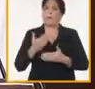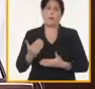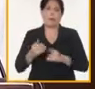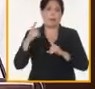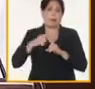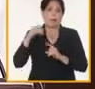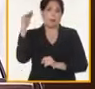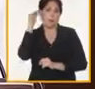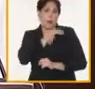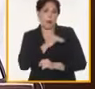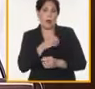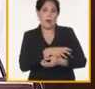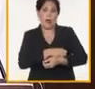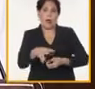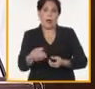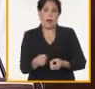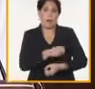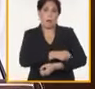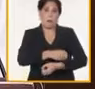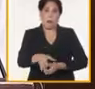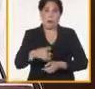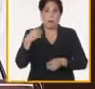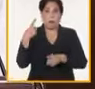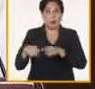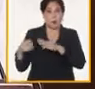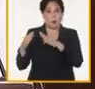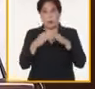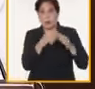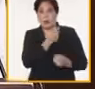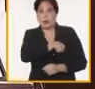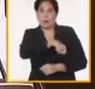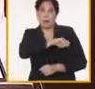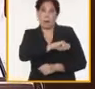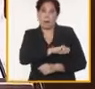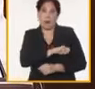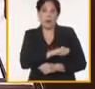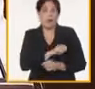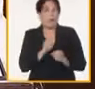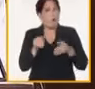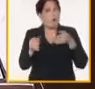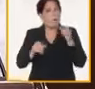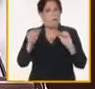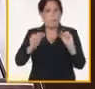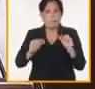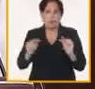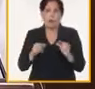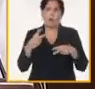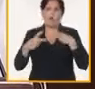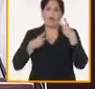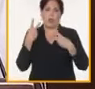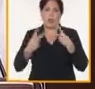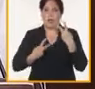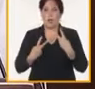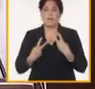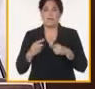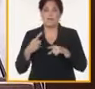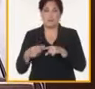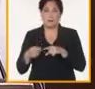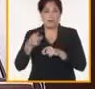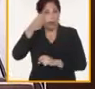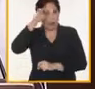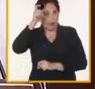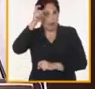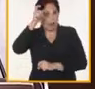técnicas agroecológicas y comunidades y poblados con baja presencia de hortalizas. En la ganadería